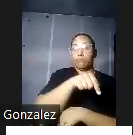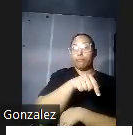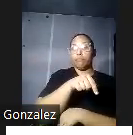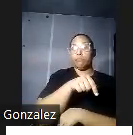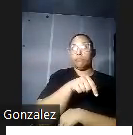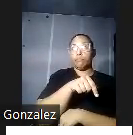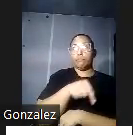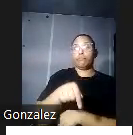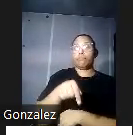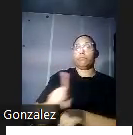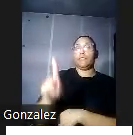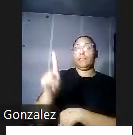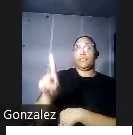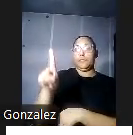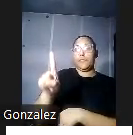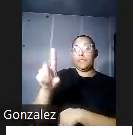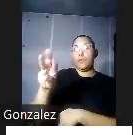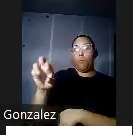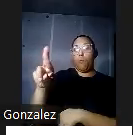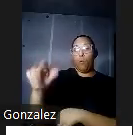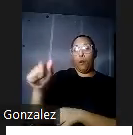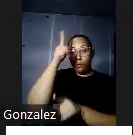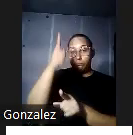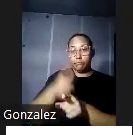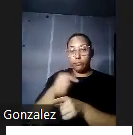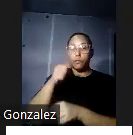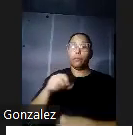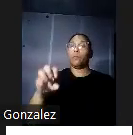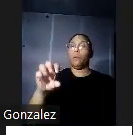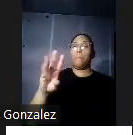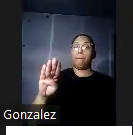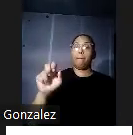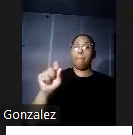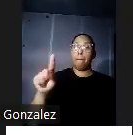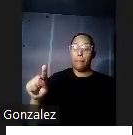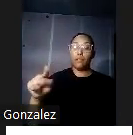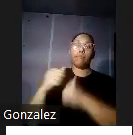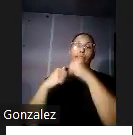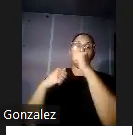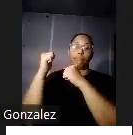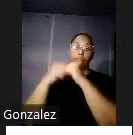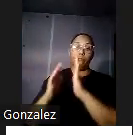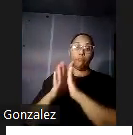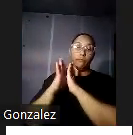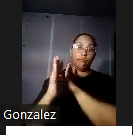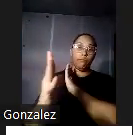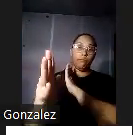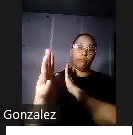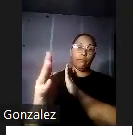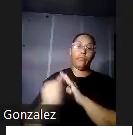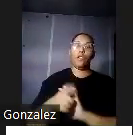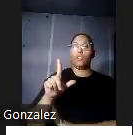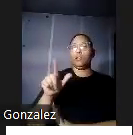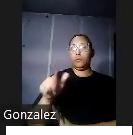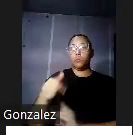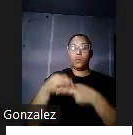Aquí tenemos la Casa Mora donde vivieron los hermanos Ben y algunas otras estructuras a lo largo de lo que posteriormente se va a llamar